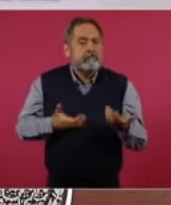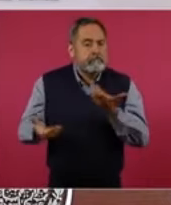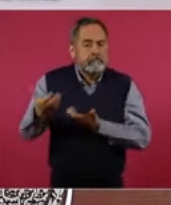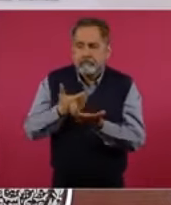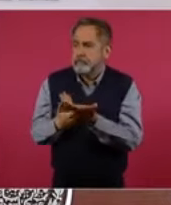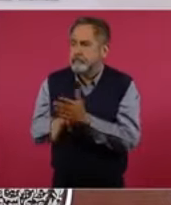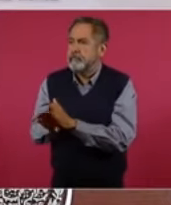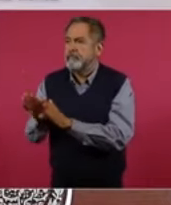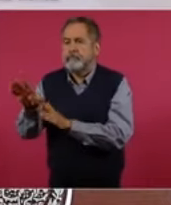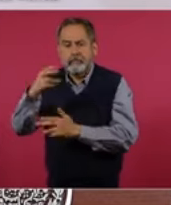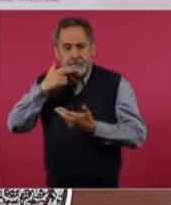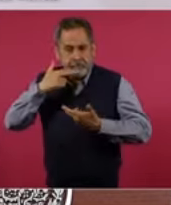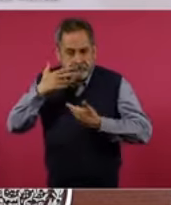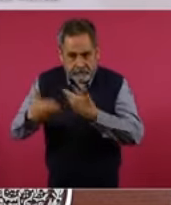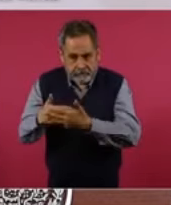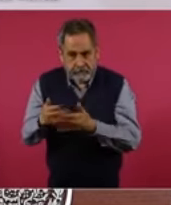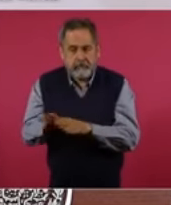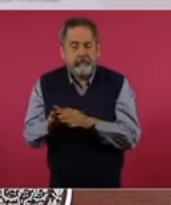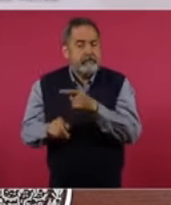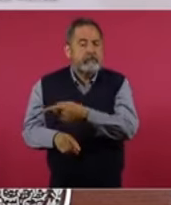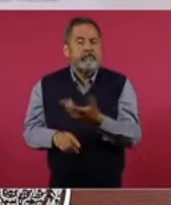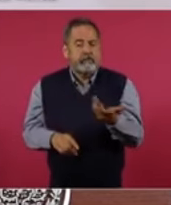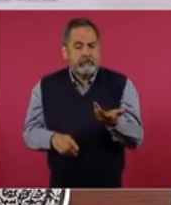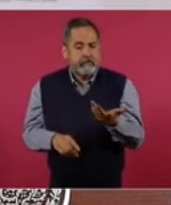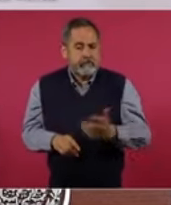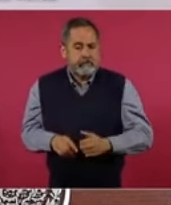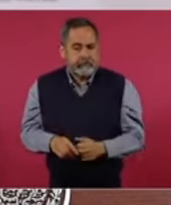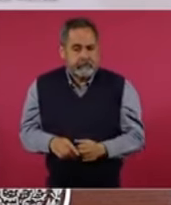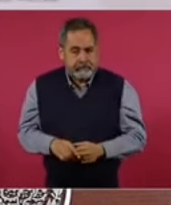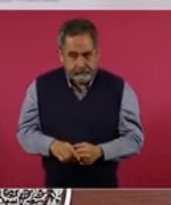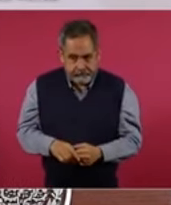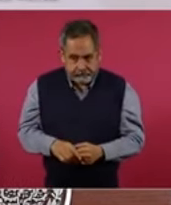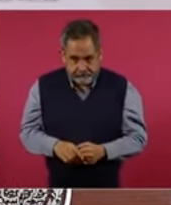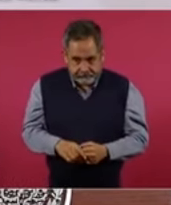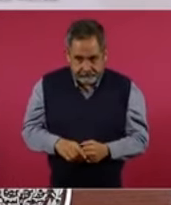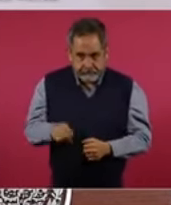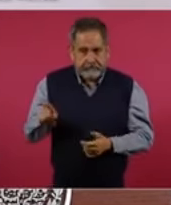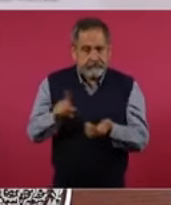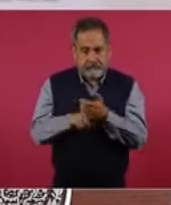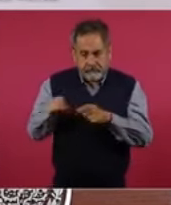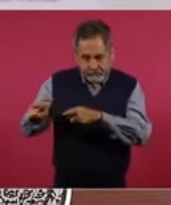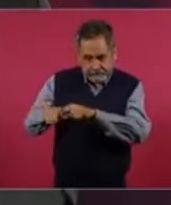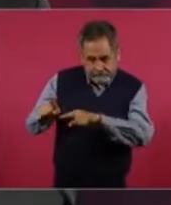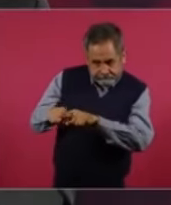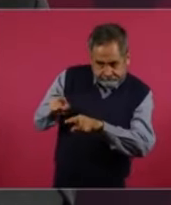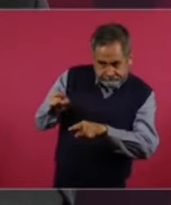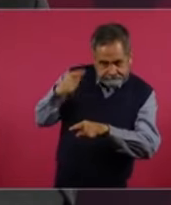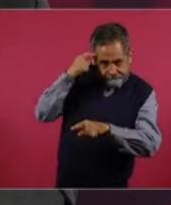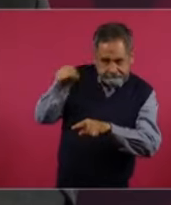la hotelería,